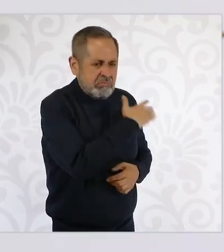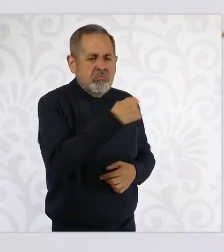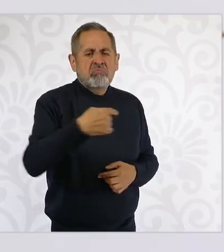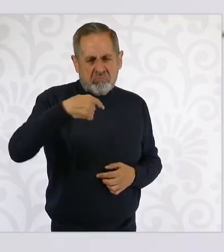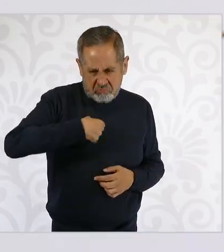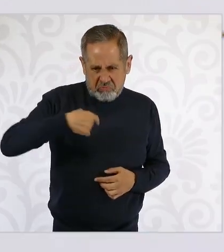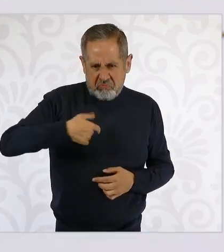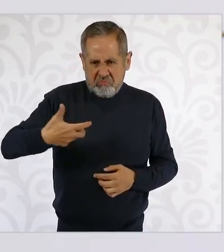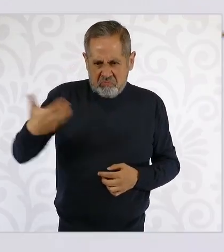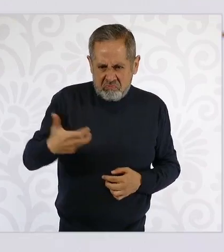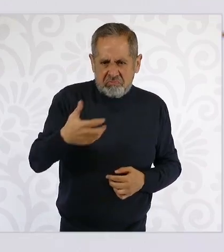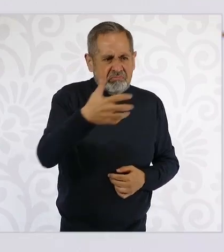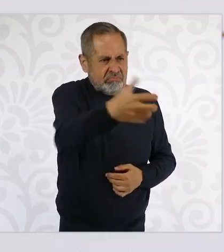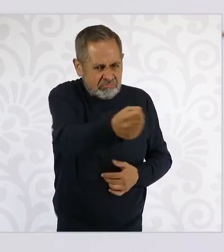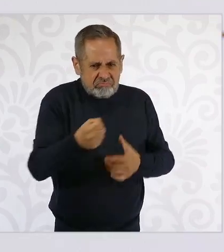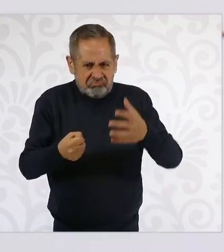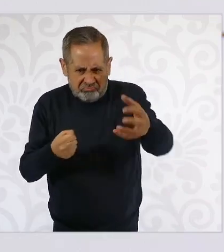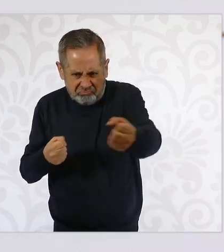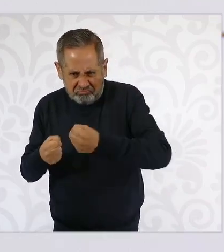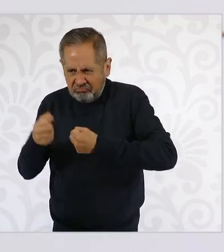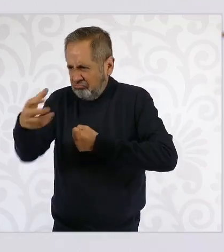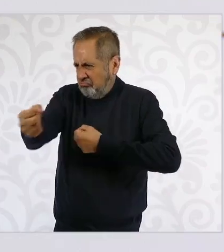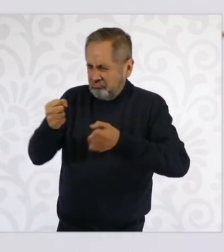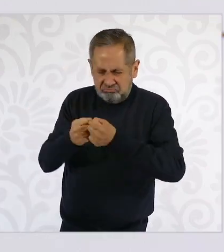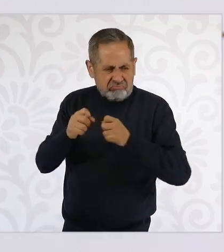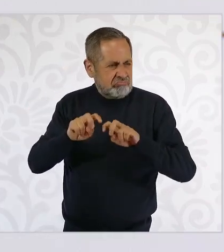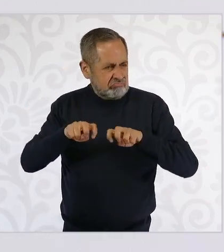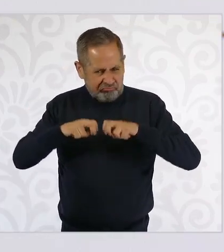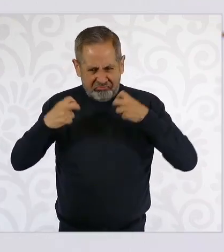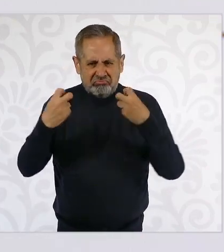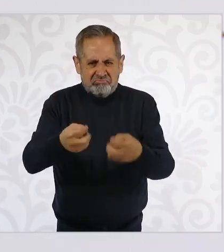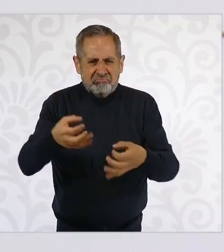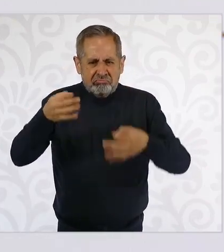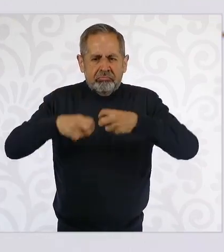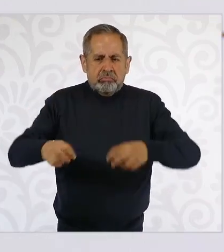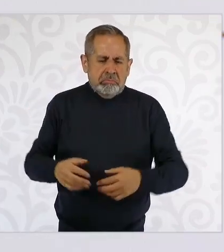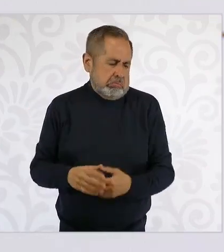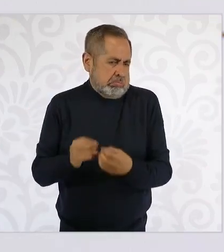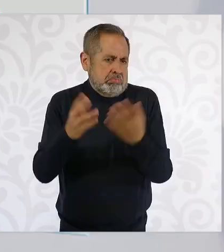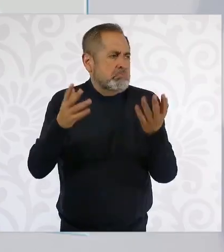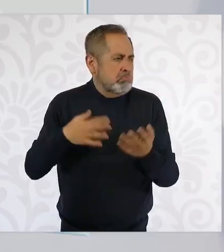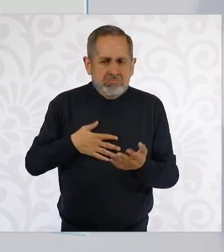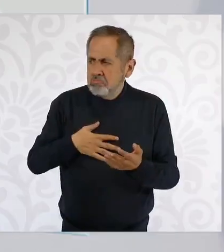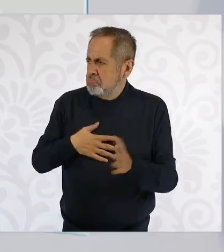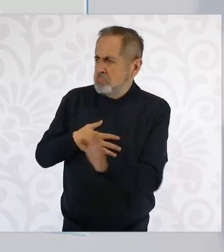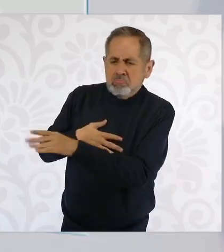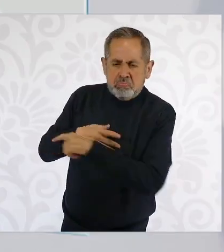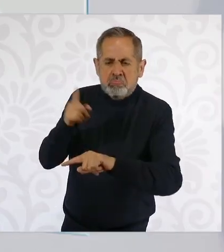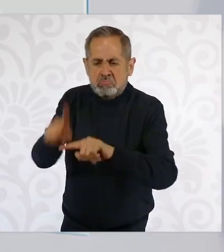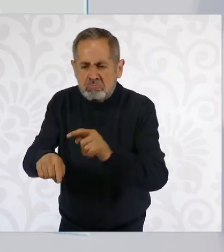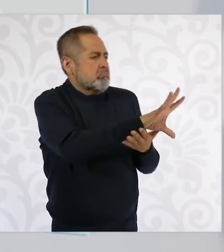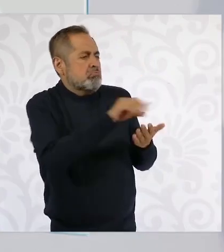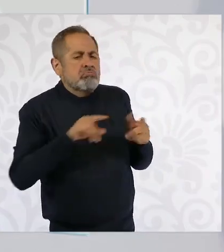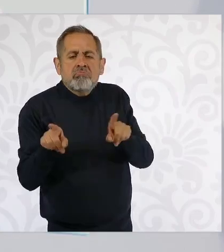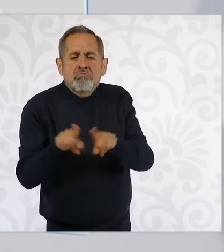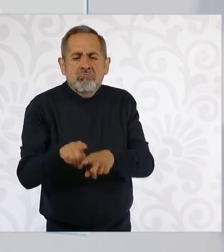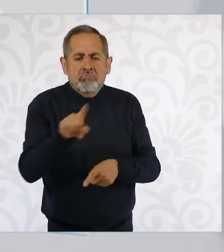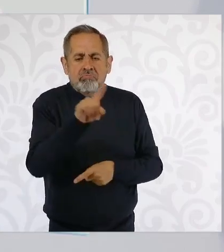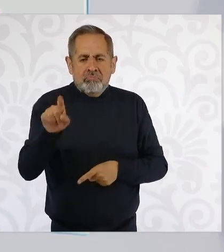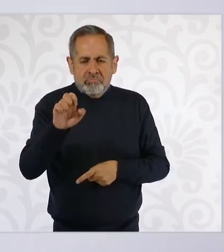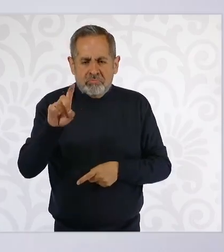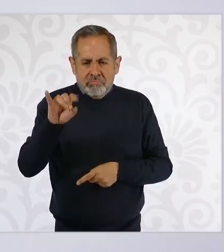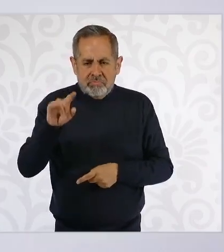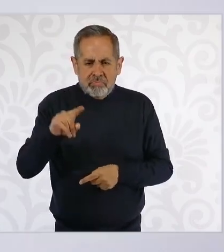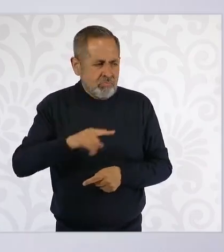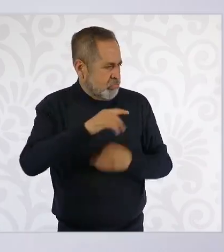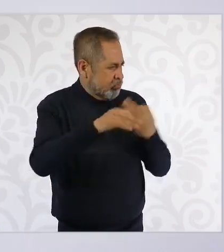ministros por dedazo, pues hubiéramos hecho una reforma como la de Cedillo, que se vayan